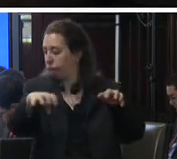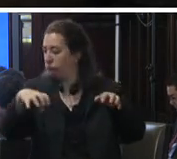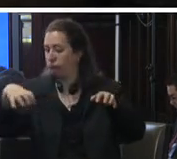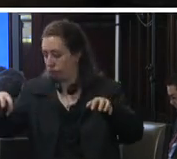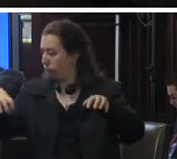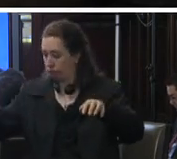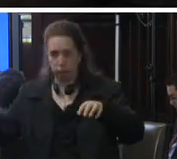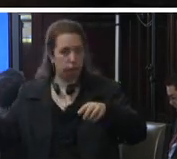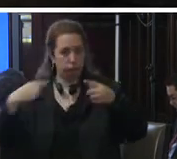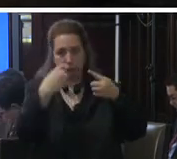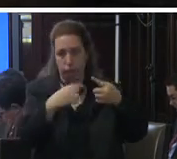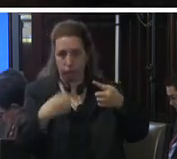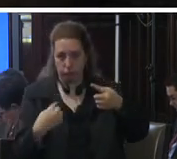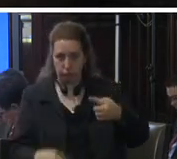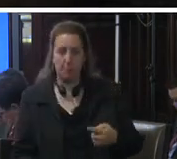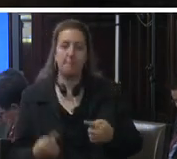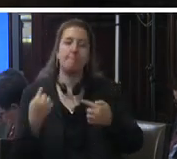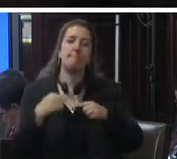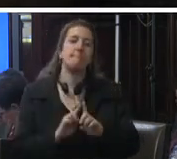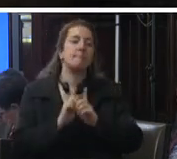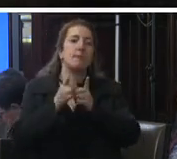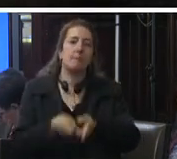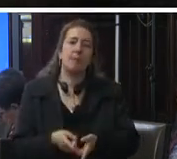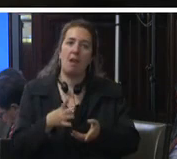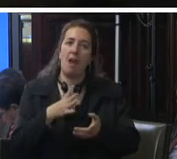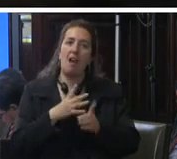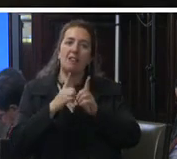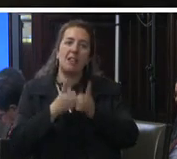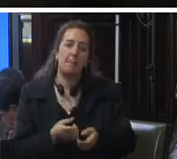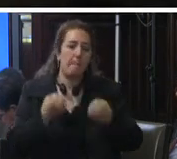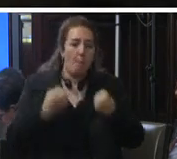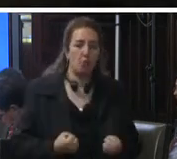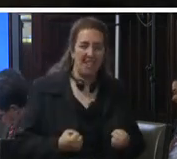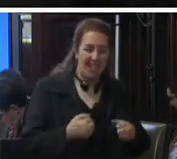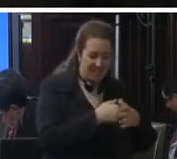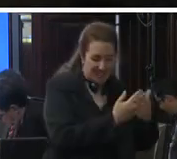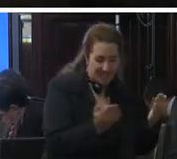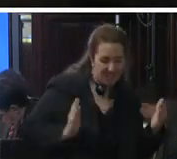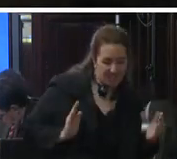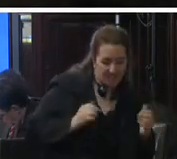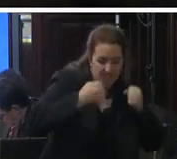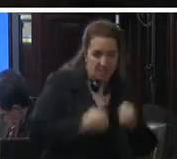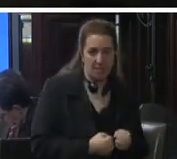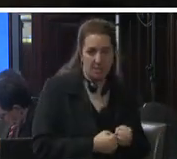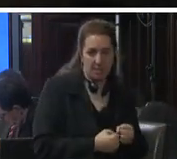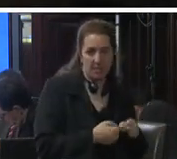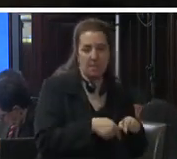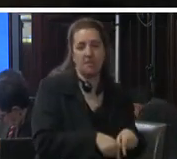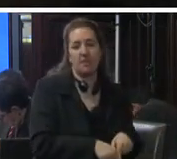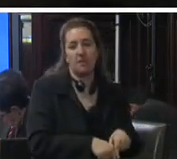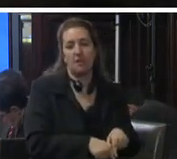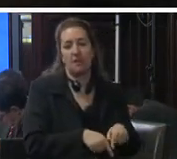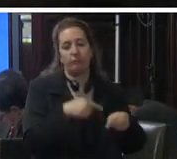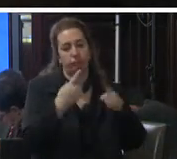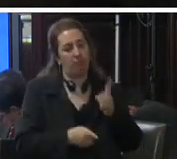sonora con 31 por otro lado sin duda los motines son uno de los incidentes que más evidencian la falta de capacidad para por